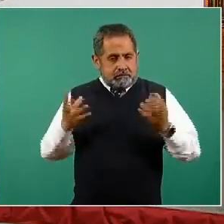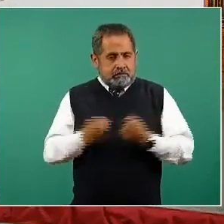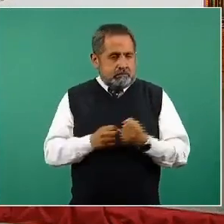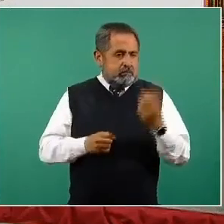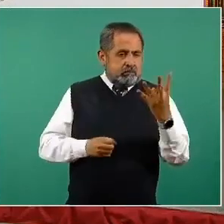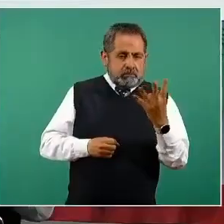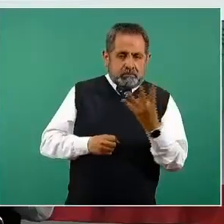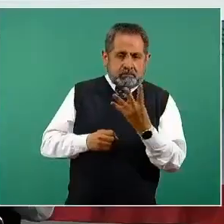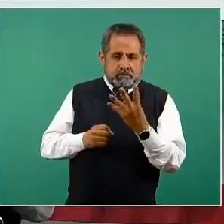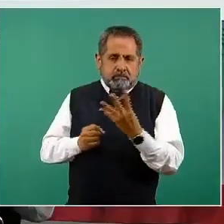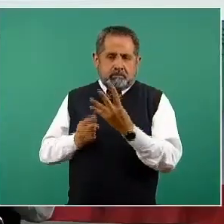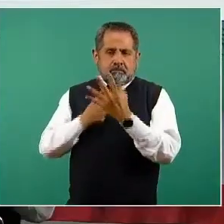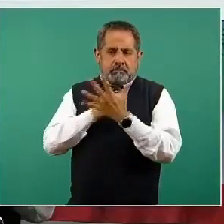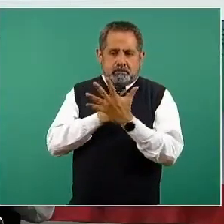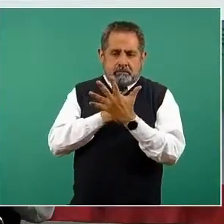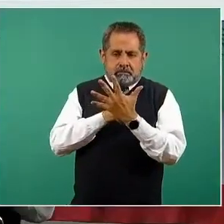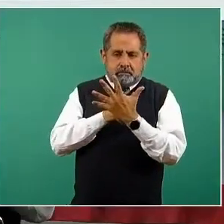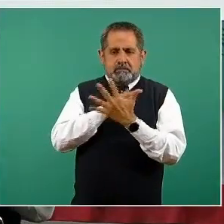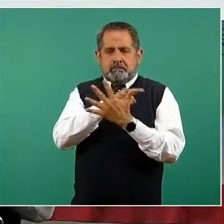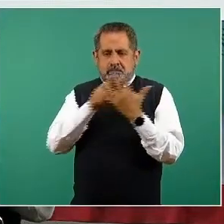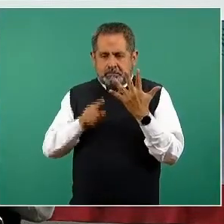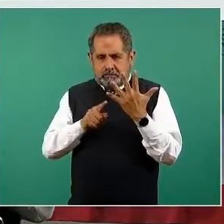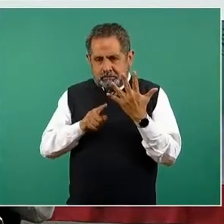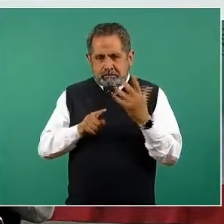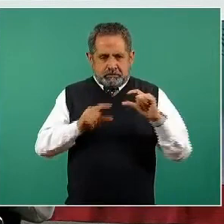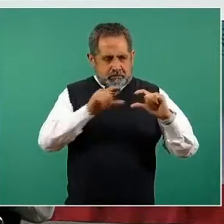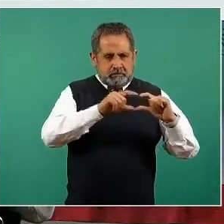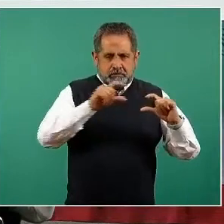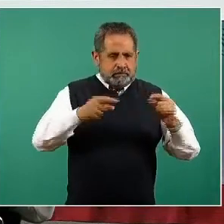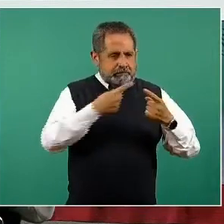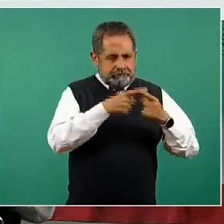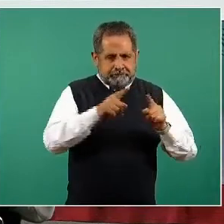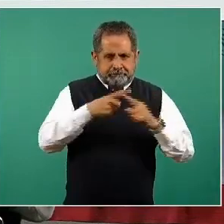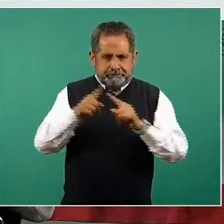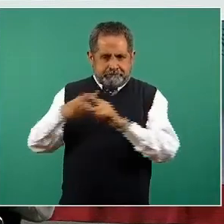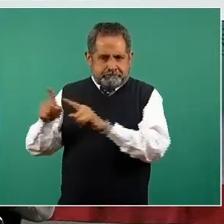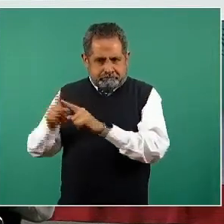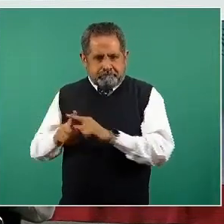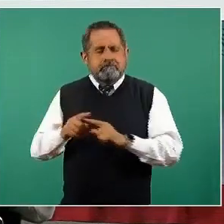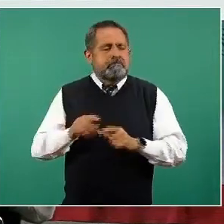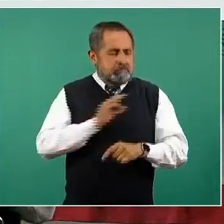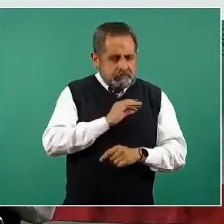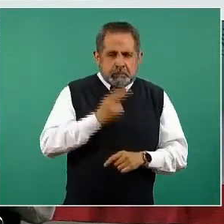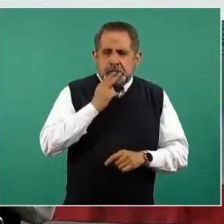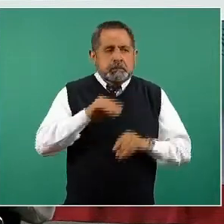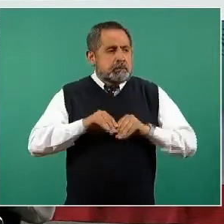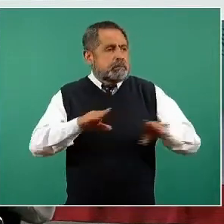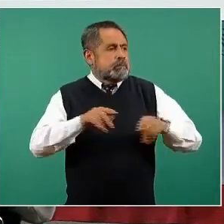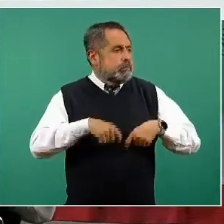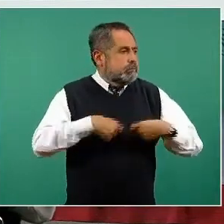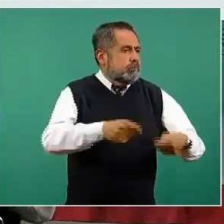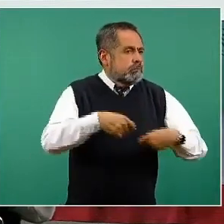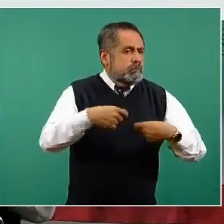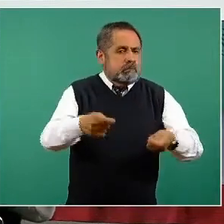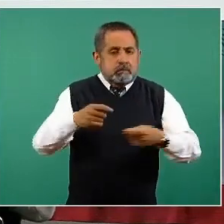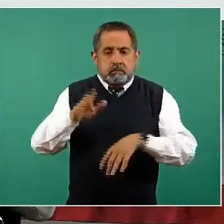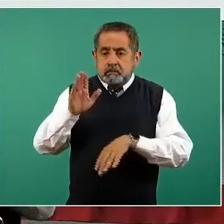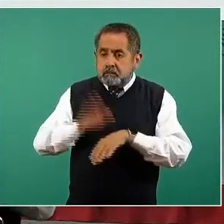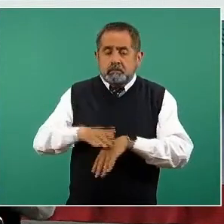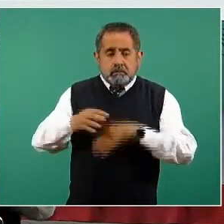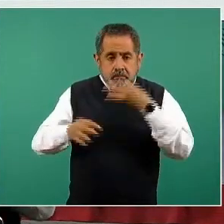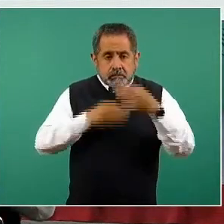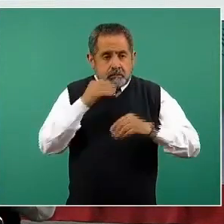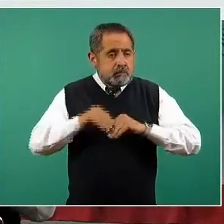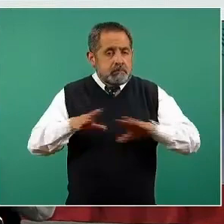cuatro vacunas que ya teníamos distribuyéndose en el país y que también continuarán recibiendo más dosis, más